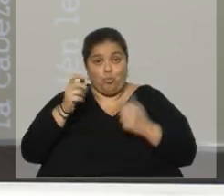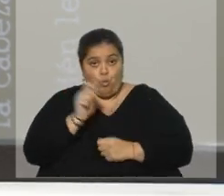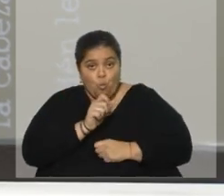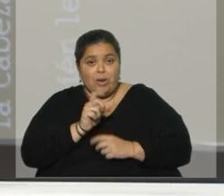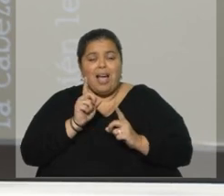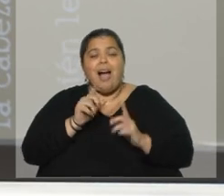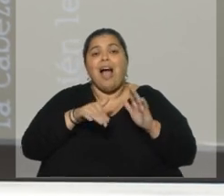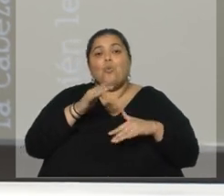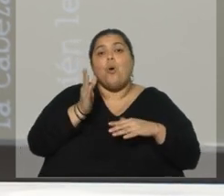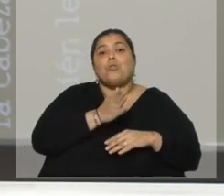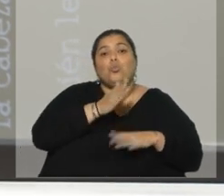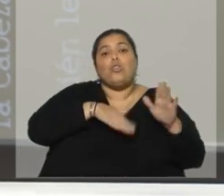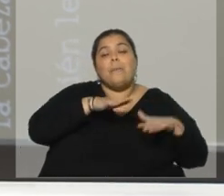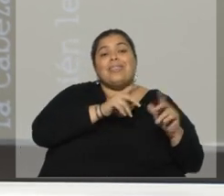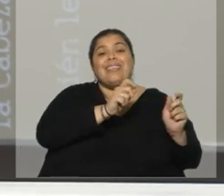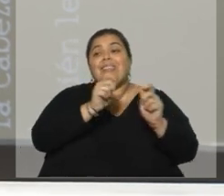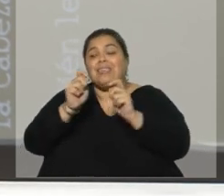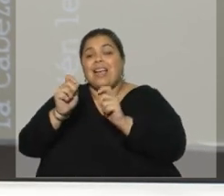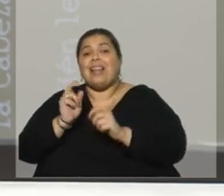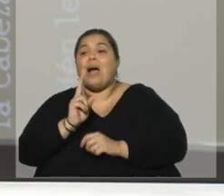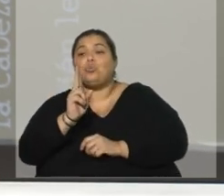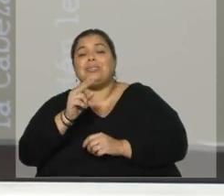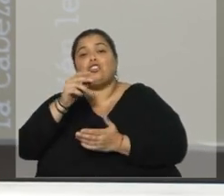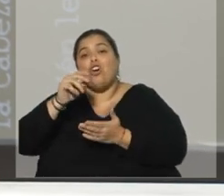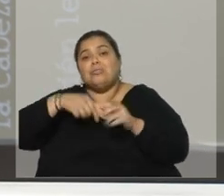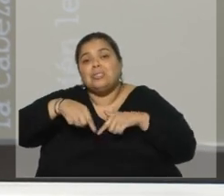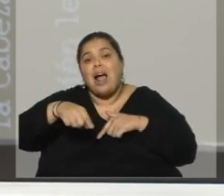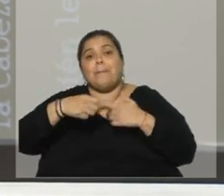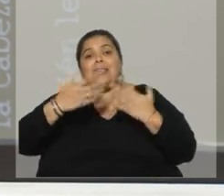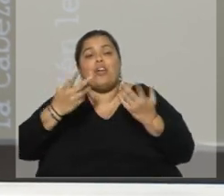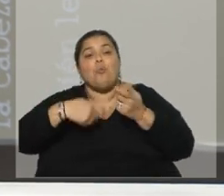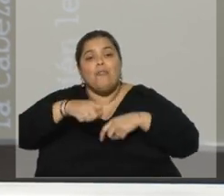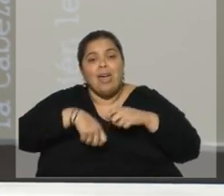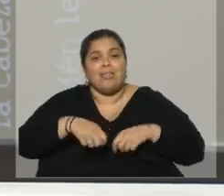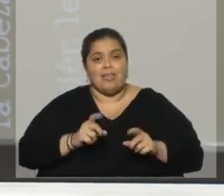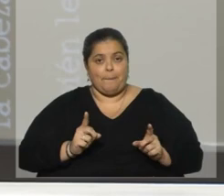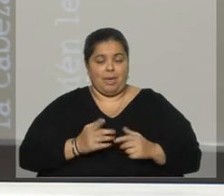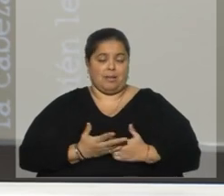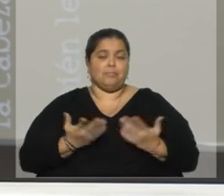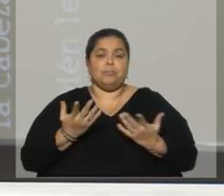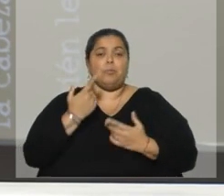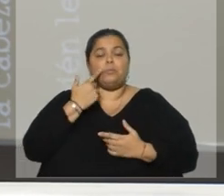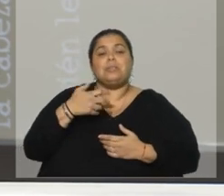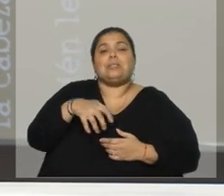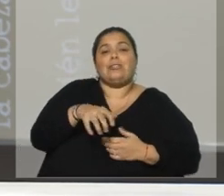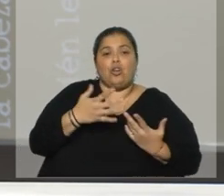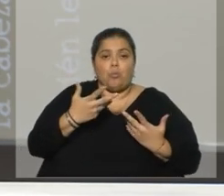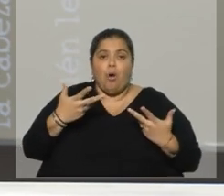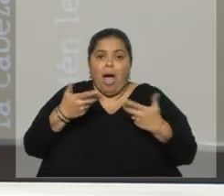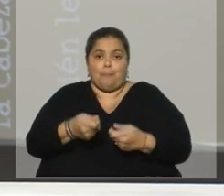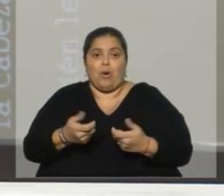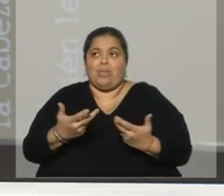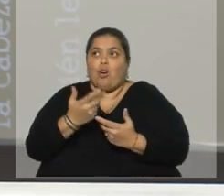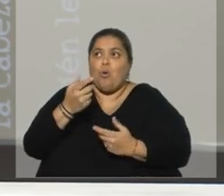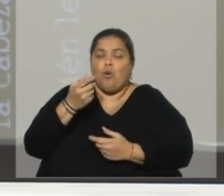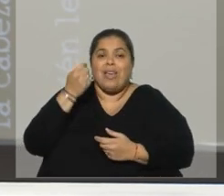hay que ver de quién dependen, entonces quién hace la regulación y cómo se comercializan. Pero bueno, también es un sector que ha apostado a la innovación y